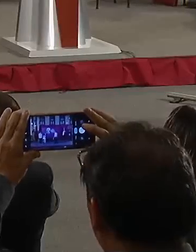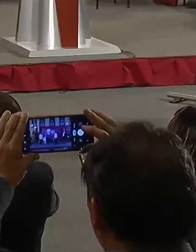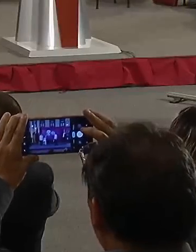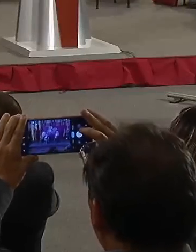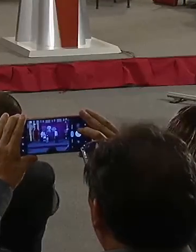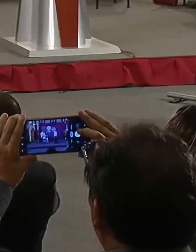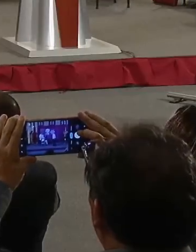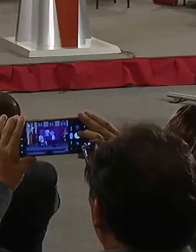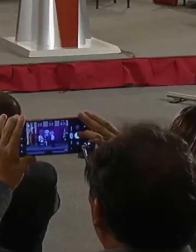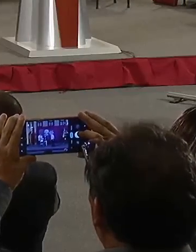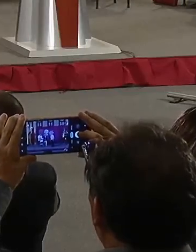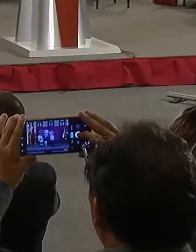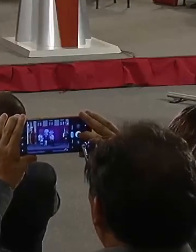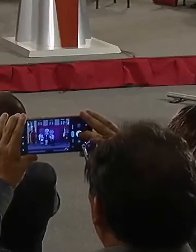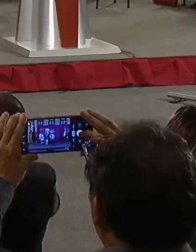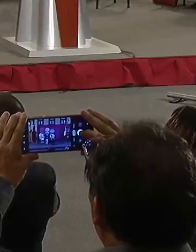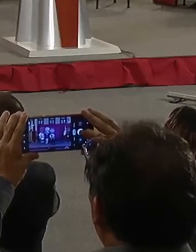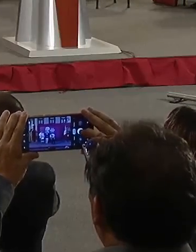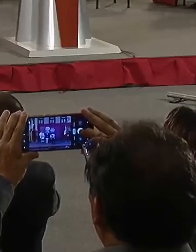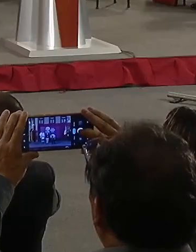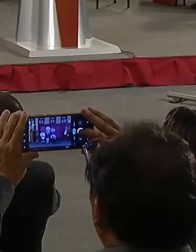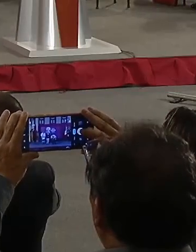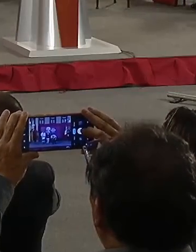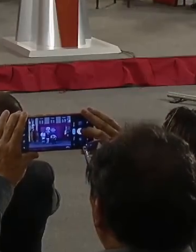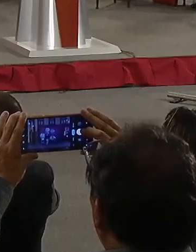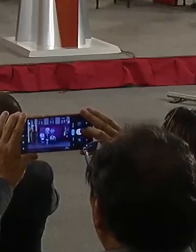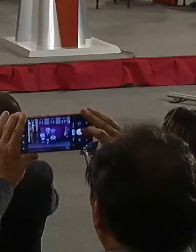Buenos días, pues señor Luis, buenos días a todos ustedes.